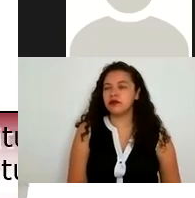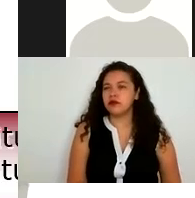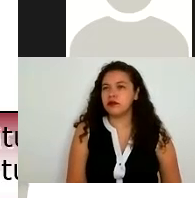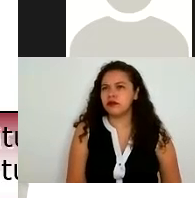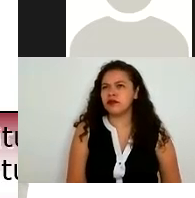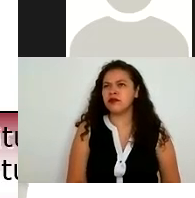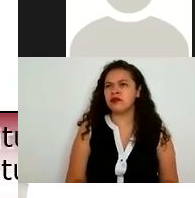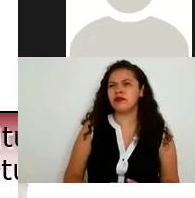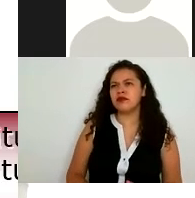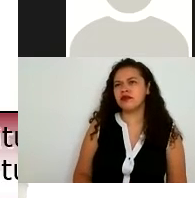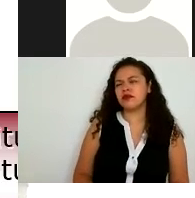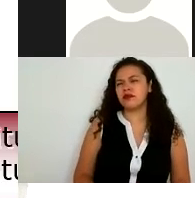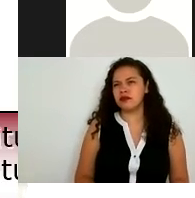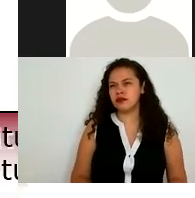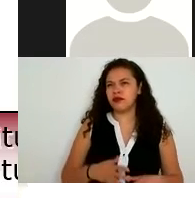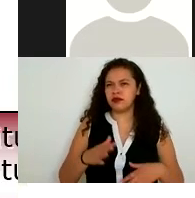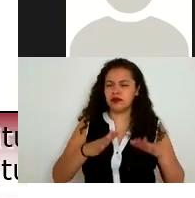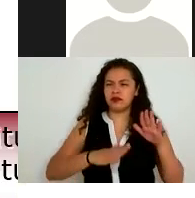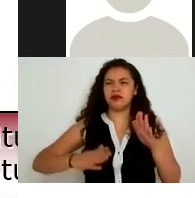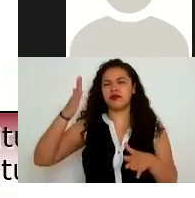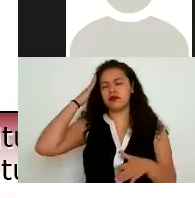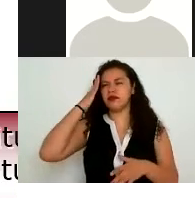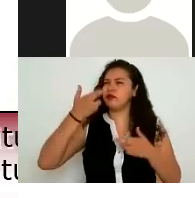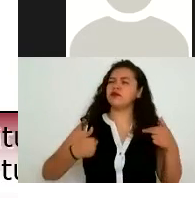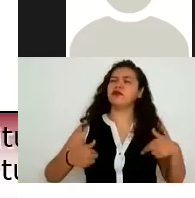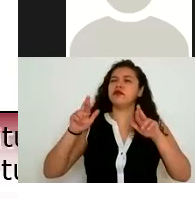cualquier titular o representante puede ejercer